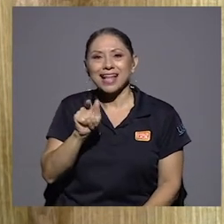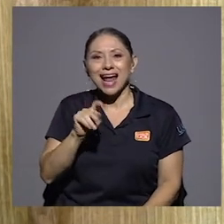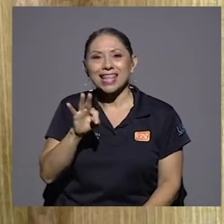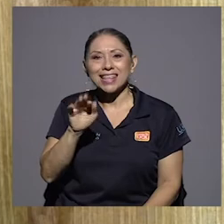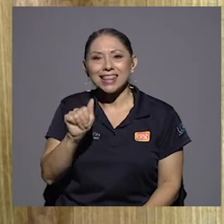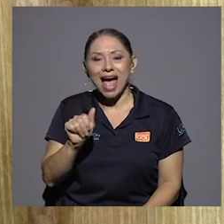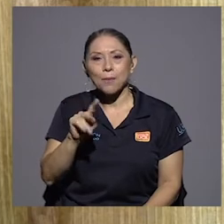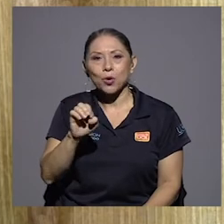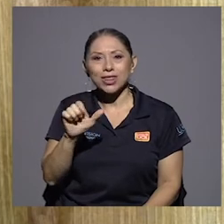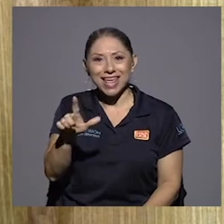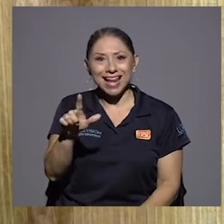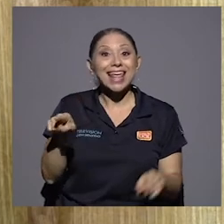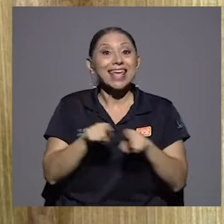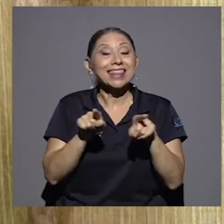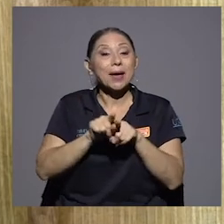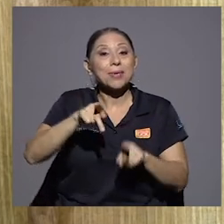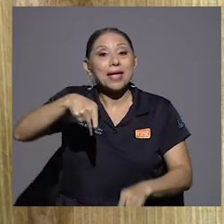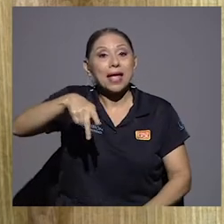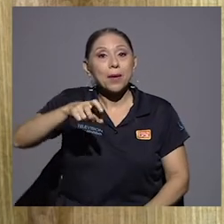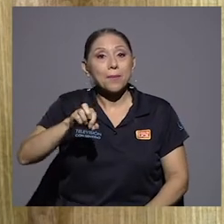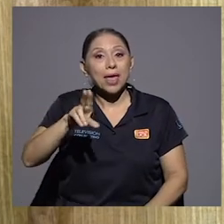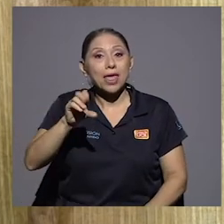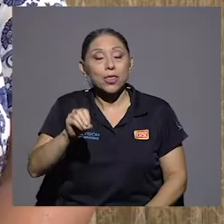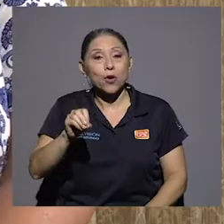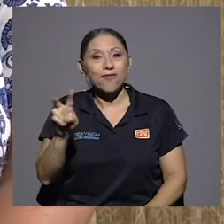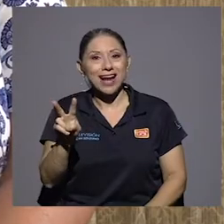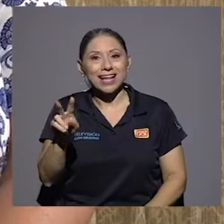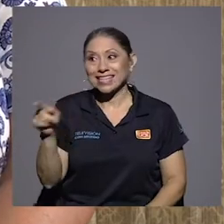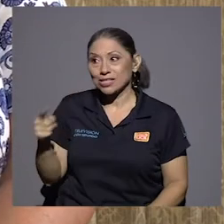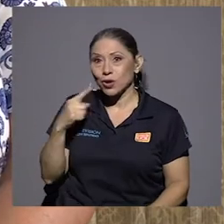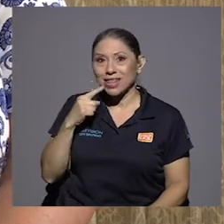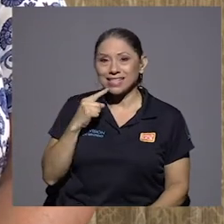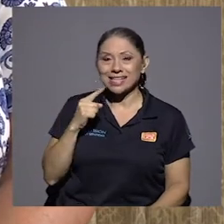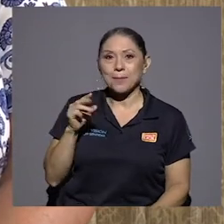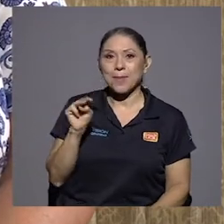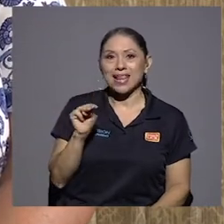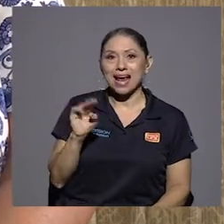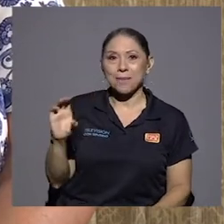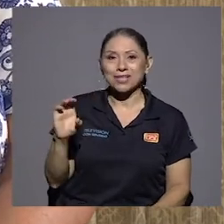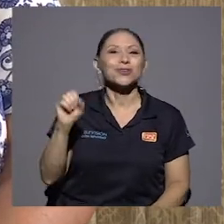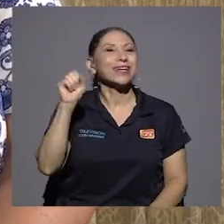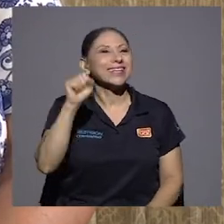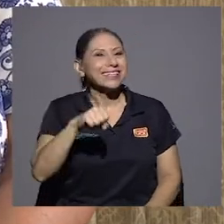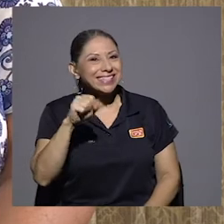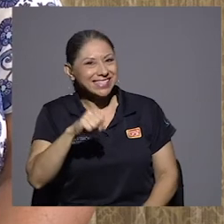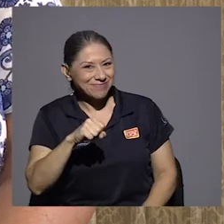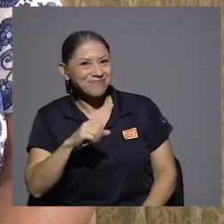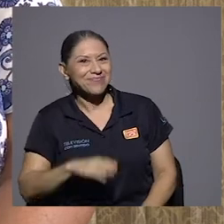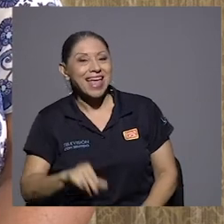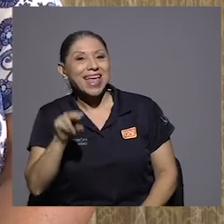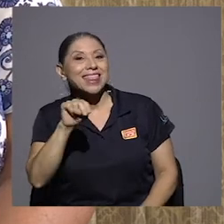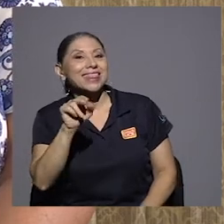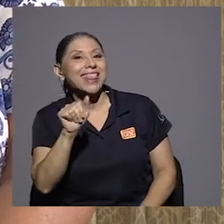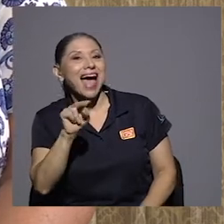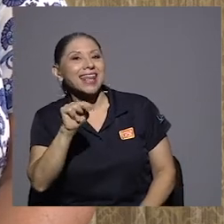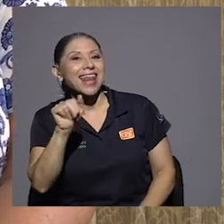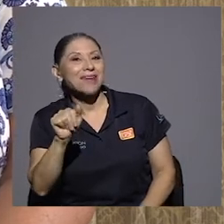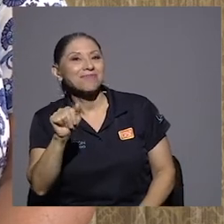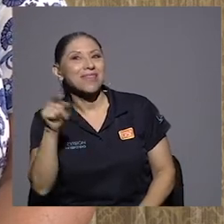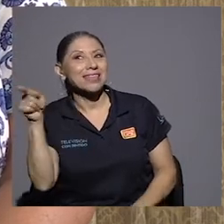Vargas. Eso lo dice doña María Camacho. Sí, Nana. La Nana, que es la segunda mamá de nosotros, ¿verdad?